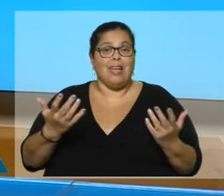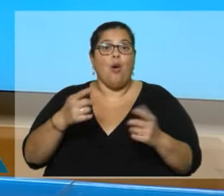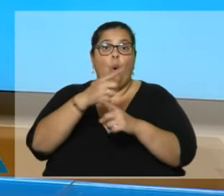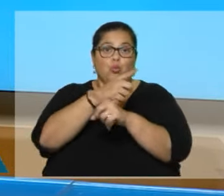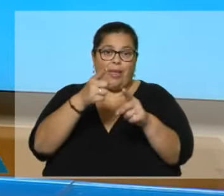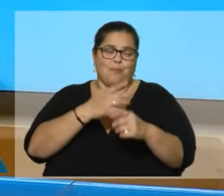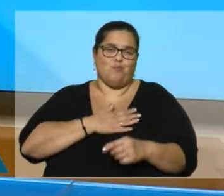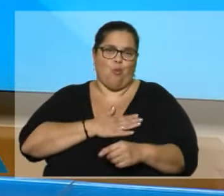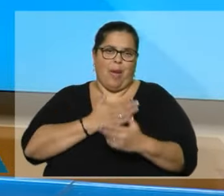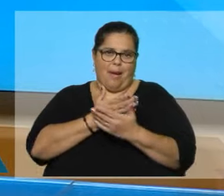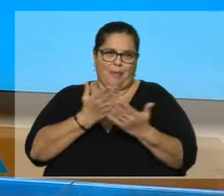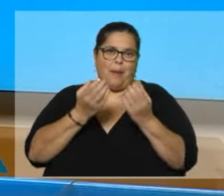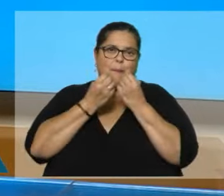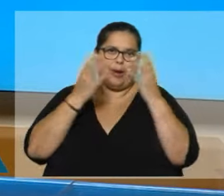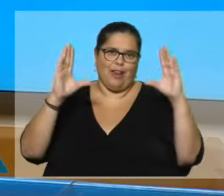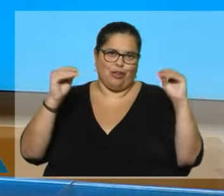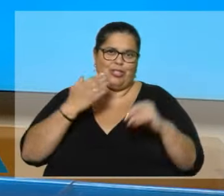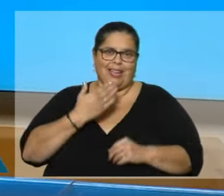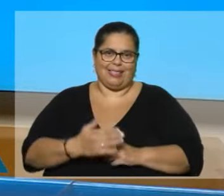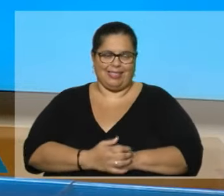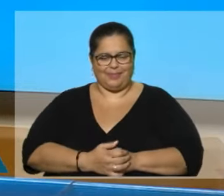sido más que amables. Buenas noches. Gracias.